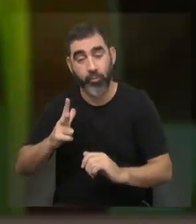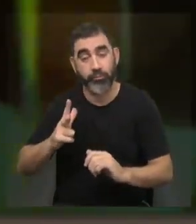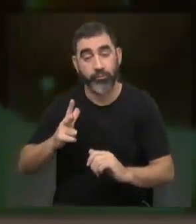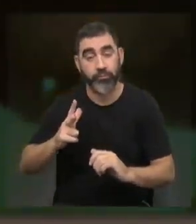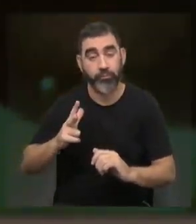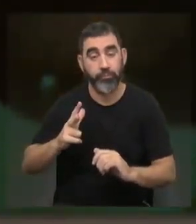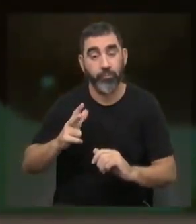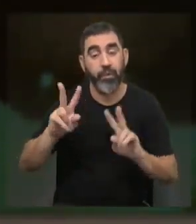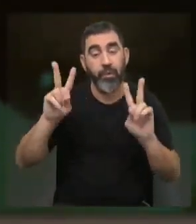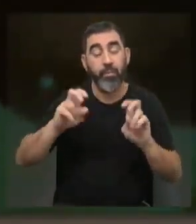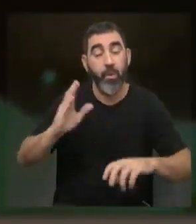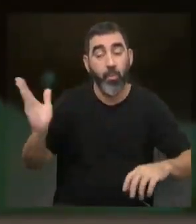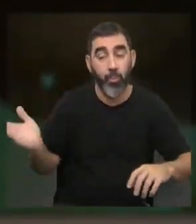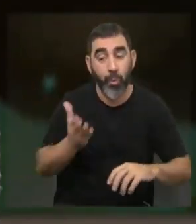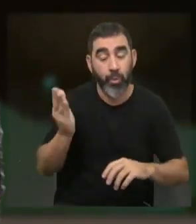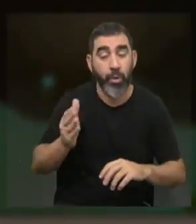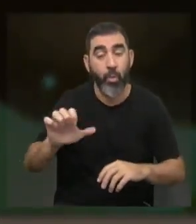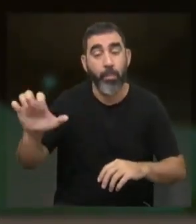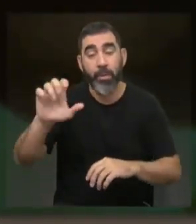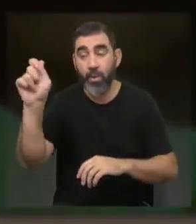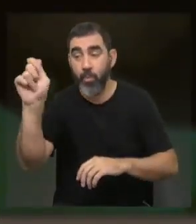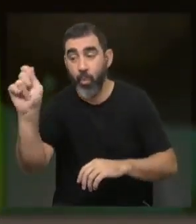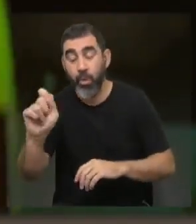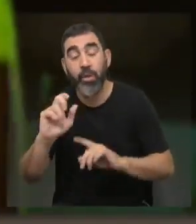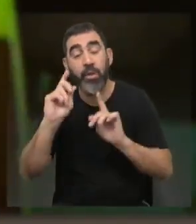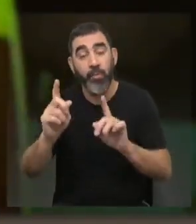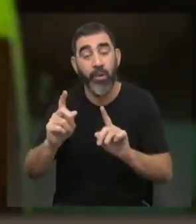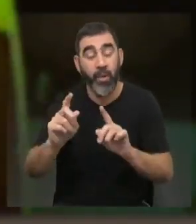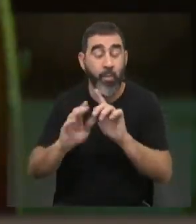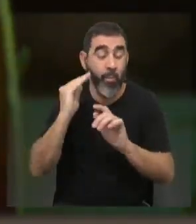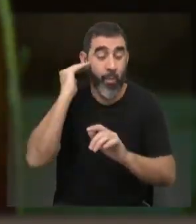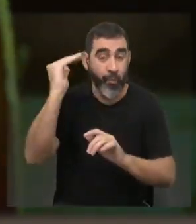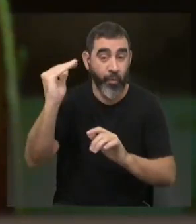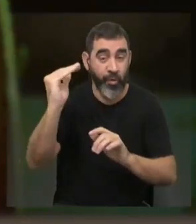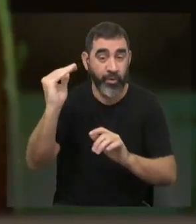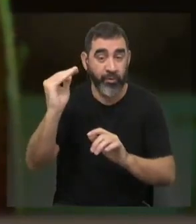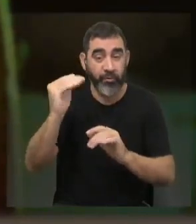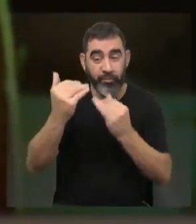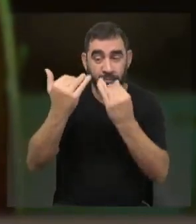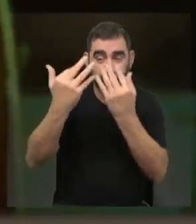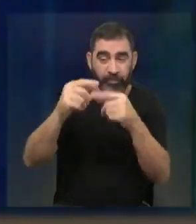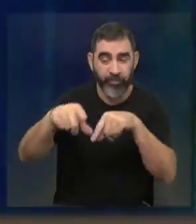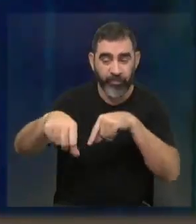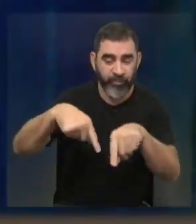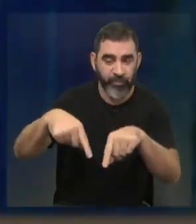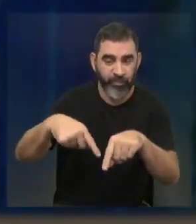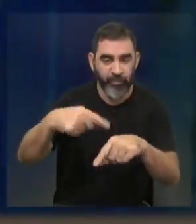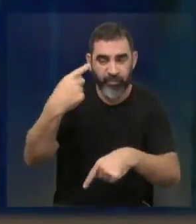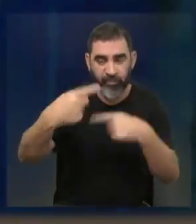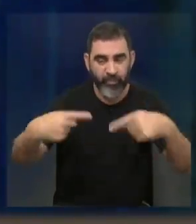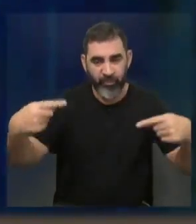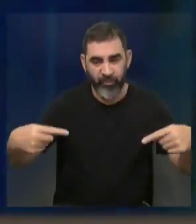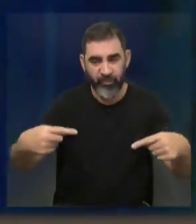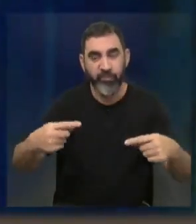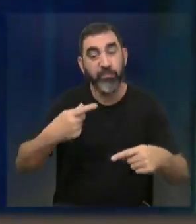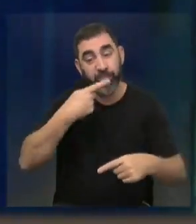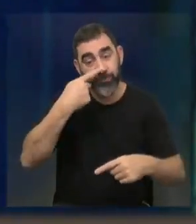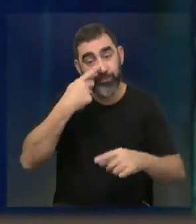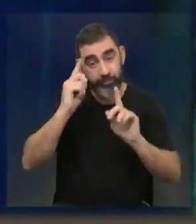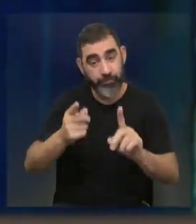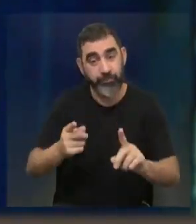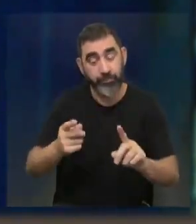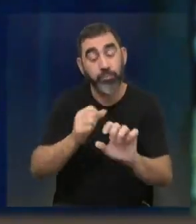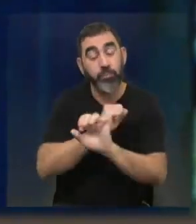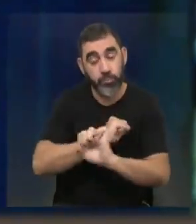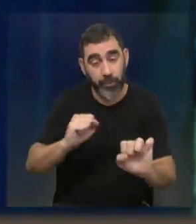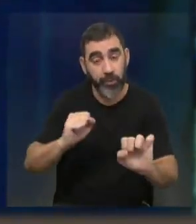más asociado al sector productivo, a las empresas públicas, y también a la academia. Entonces, articular toda esa diversidad es muy interesante, porque ahí pueden